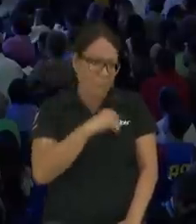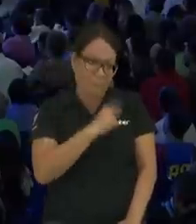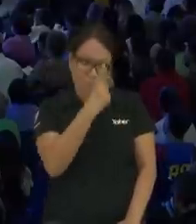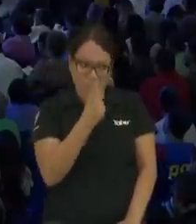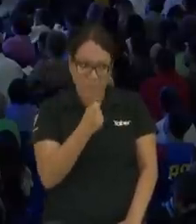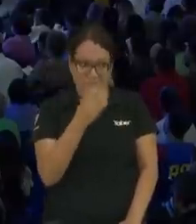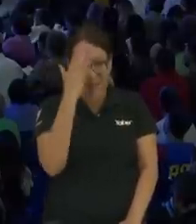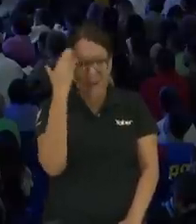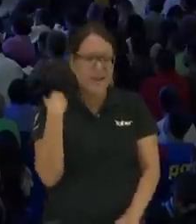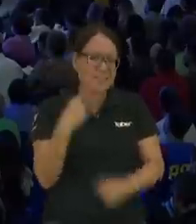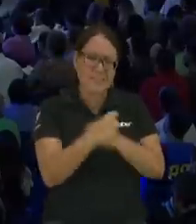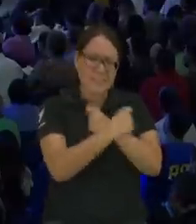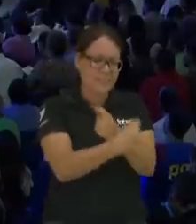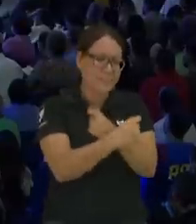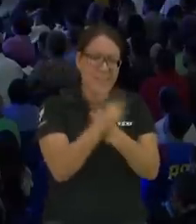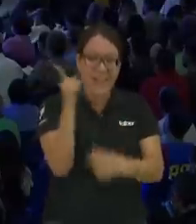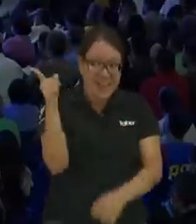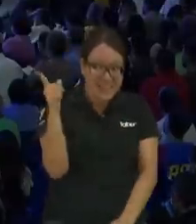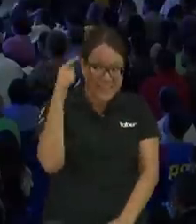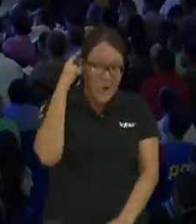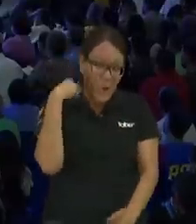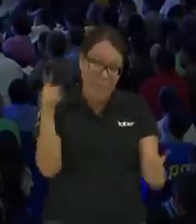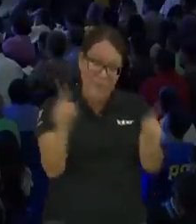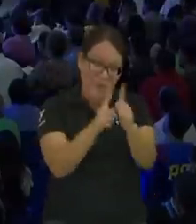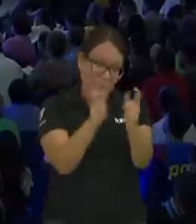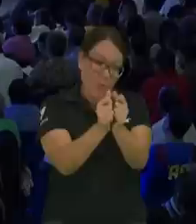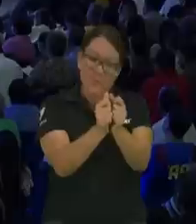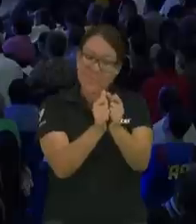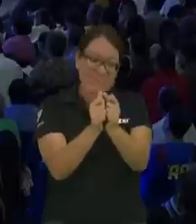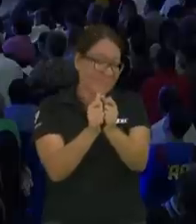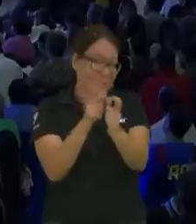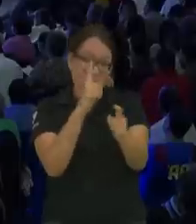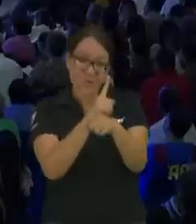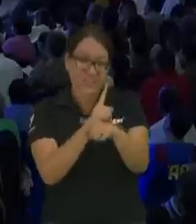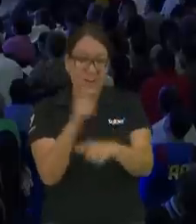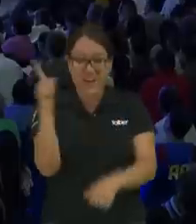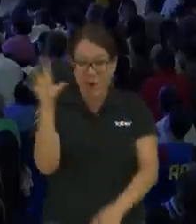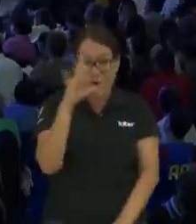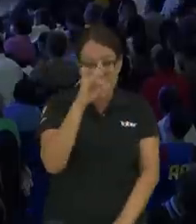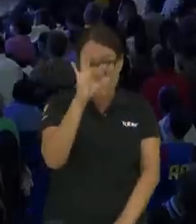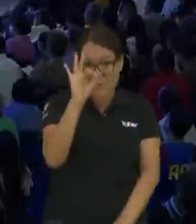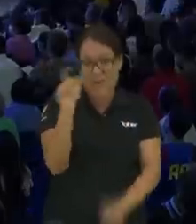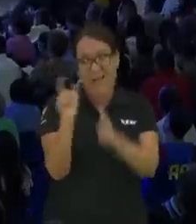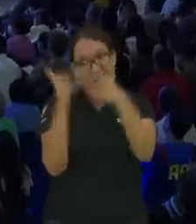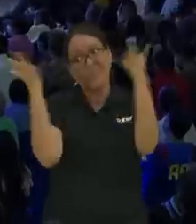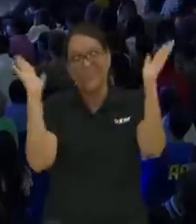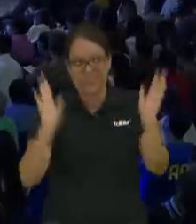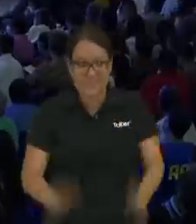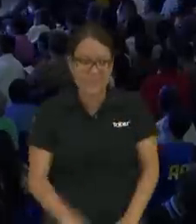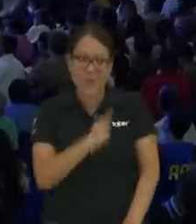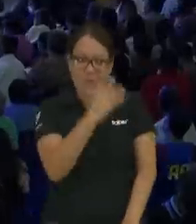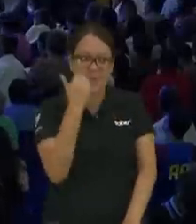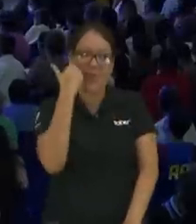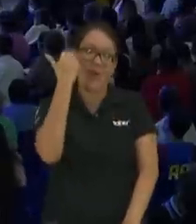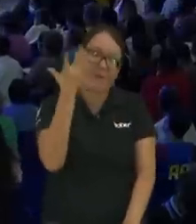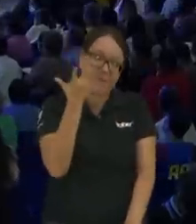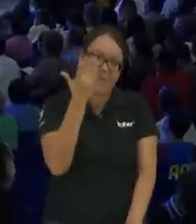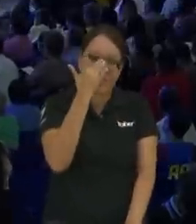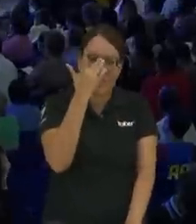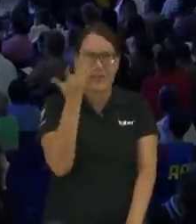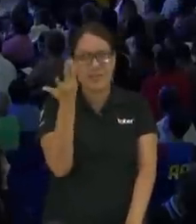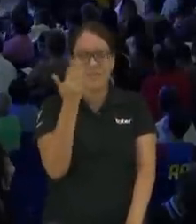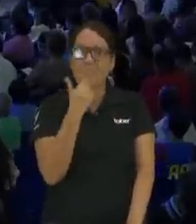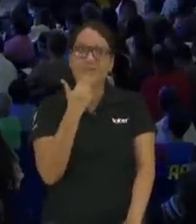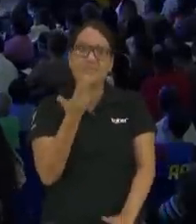hija ese muchacho no te conviene ya tiene 89 años hija el sugar o sea